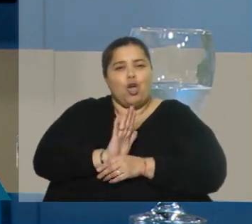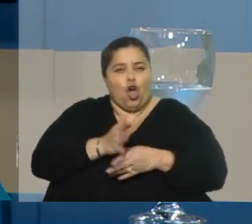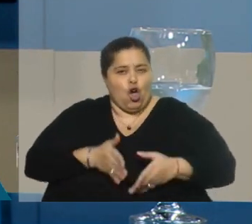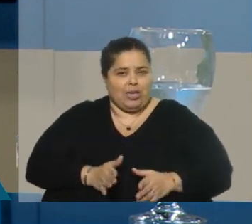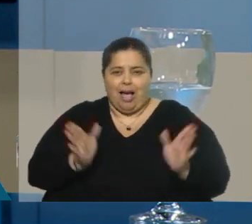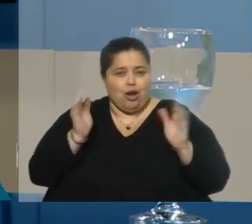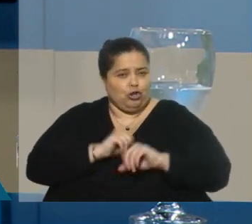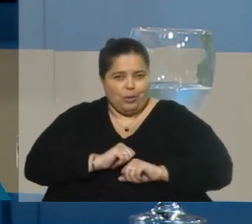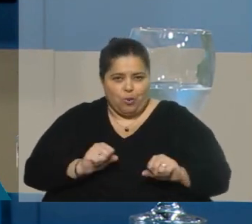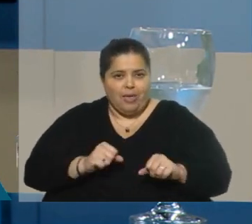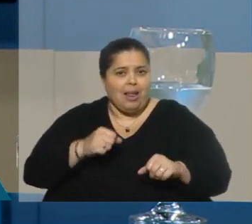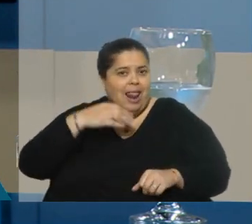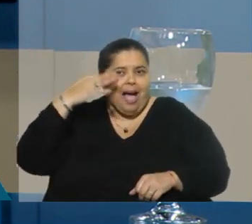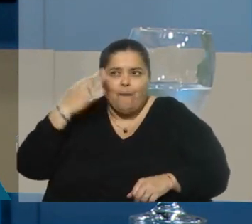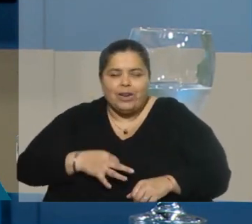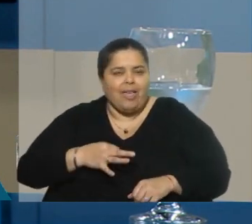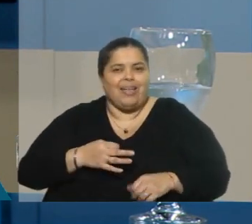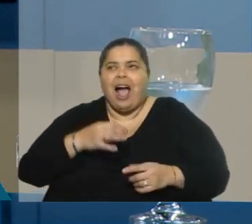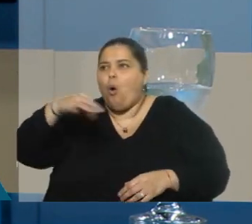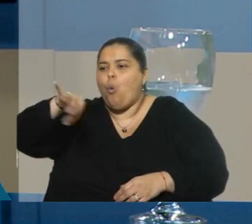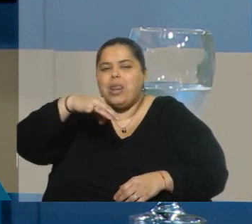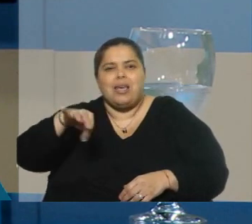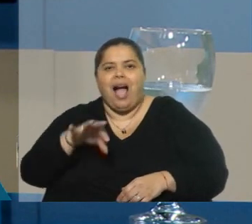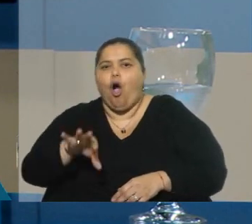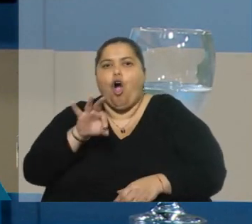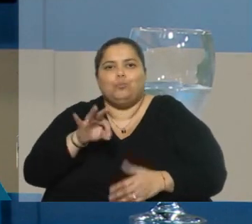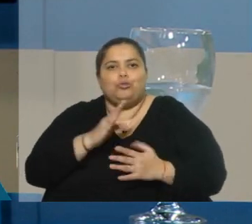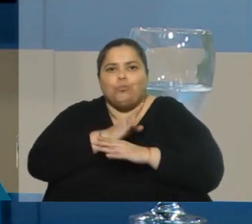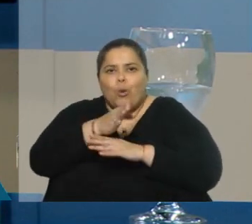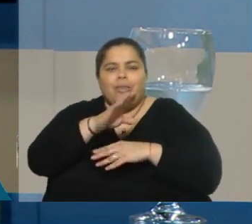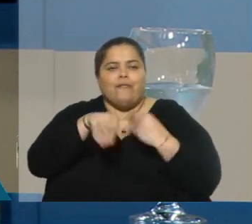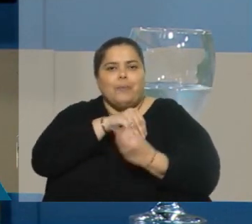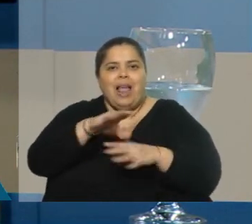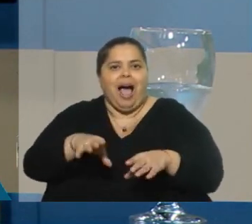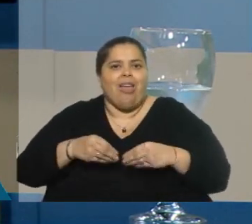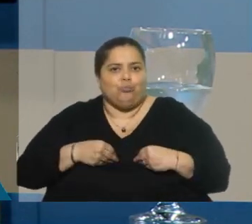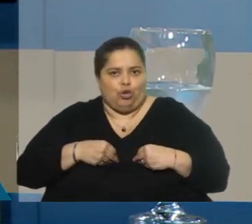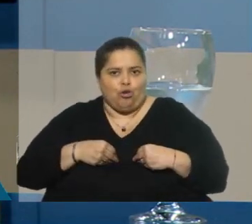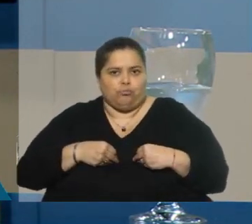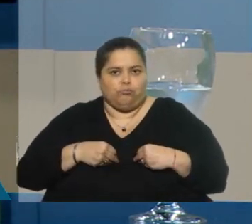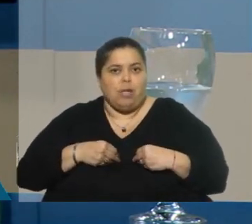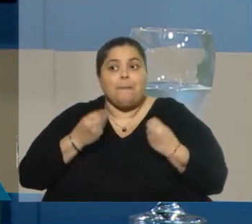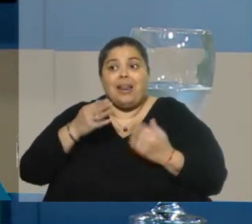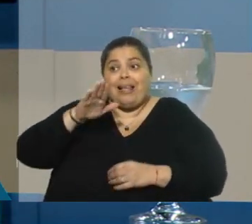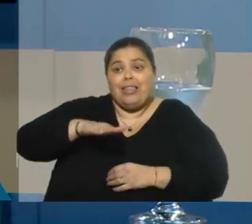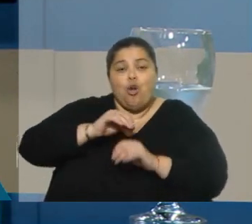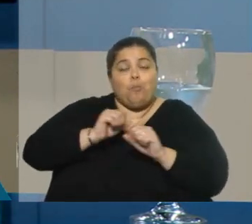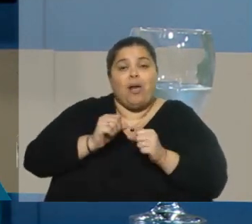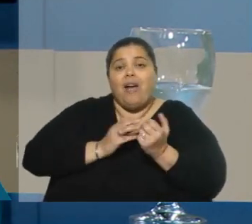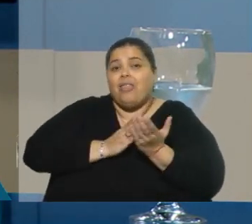la alternativa verdadera que nos queda es la adopción, porque es la oportunidad de que ese niño pueda acceder a todos los derechos de manera